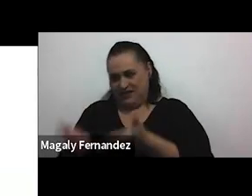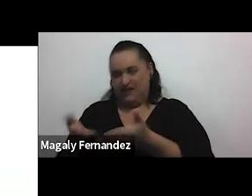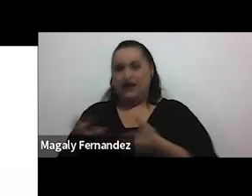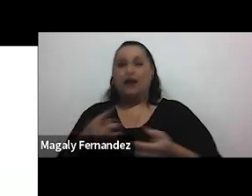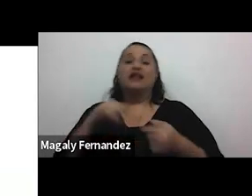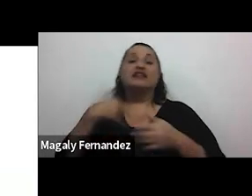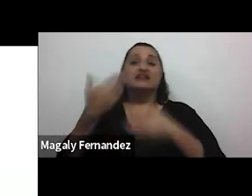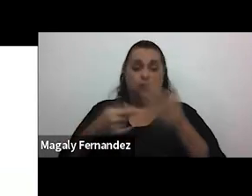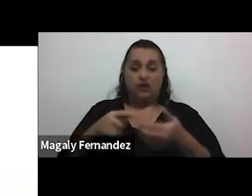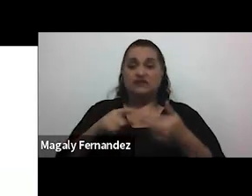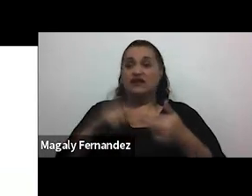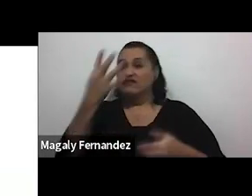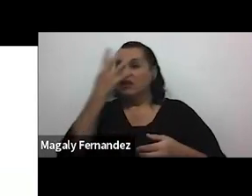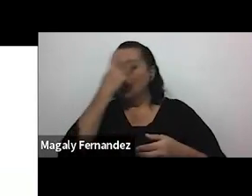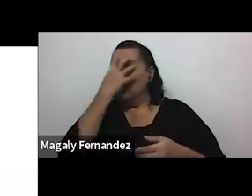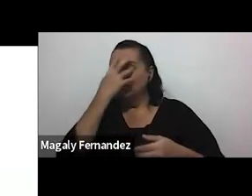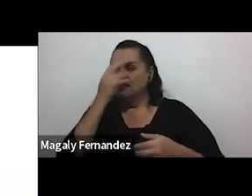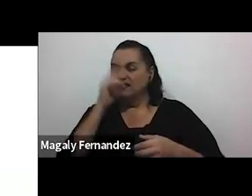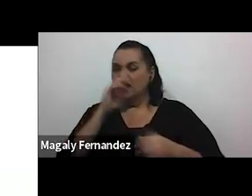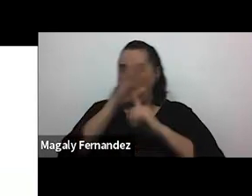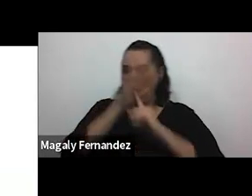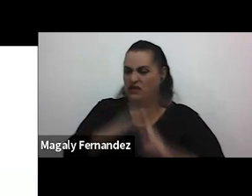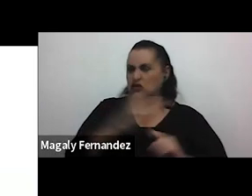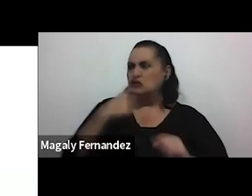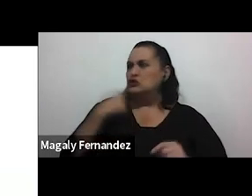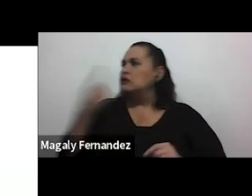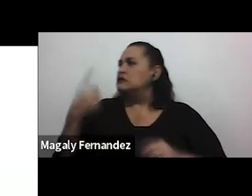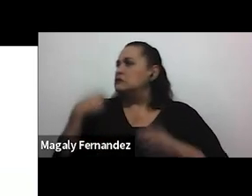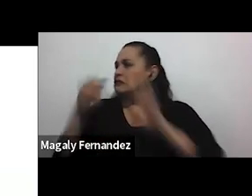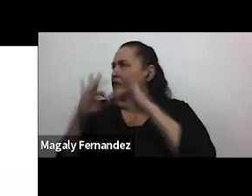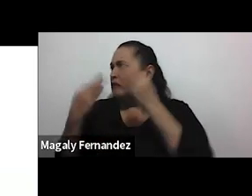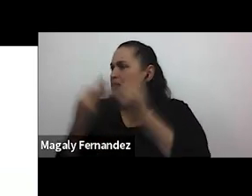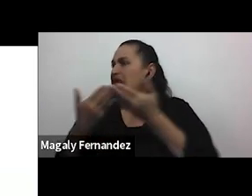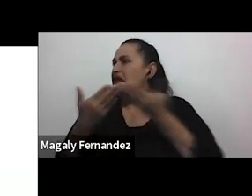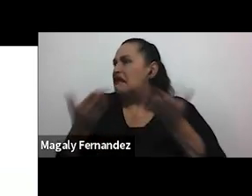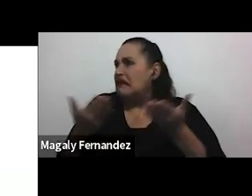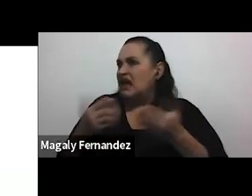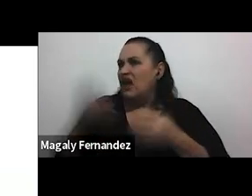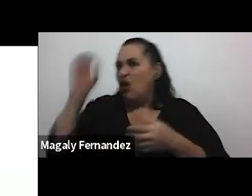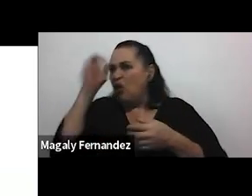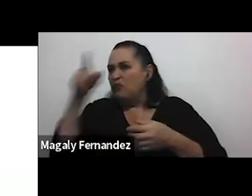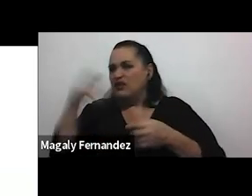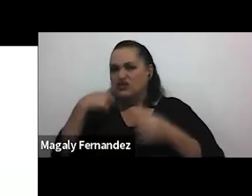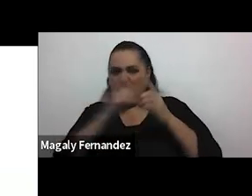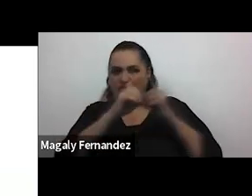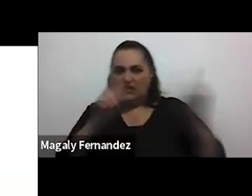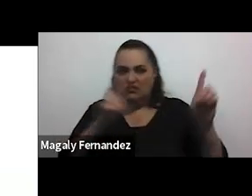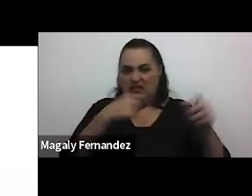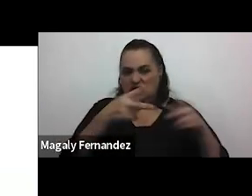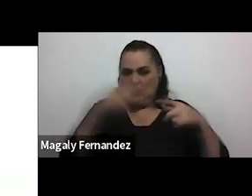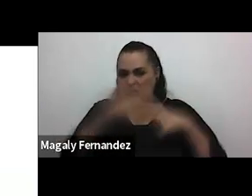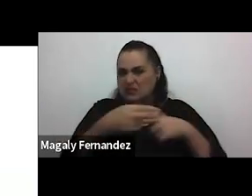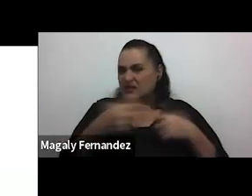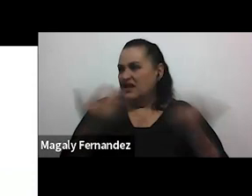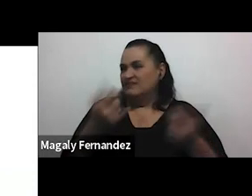humillación en el sentido de que que le voy a decir a mi familia que le voy a decir a mis amigos y mis amigas en cuanto a que esta relación se termine porque